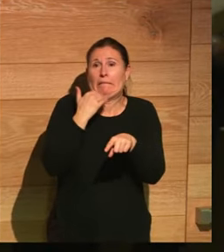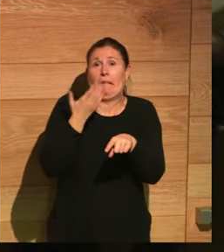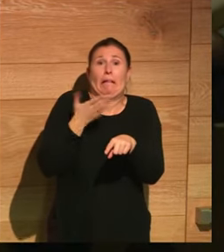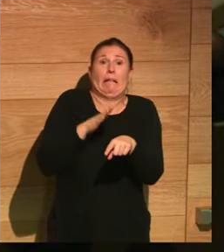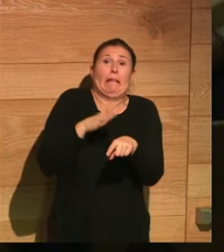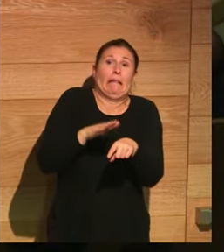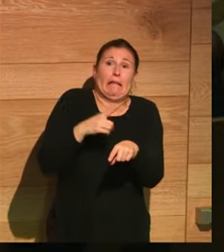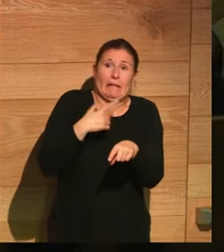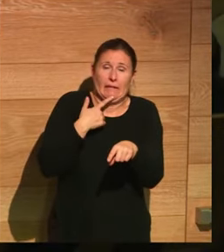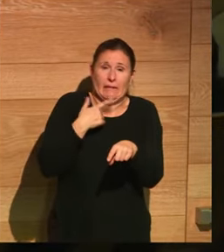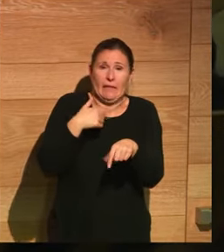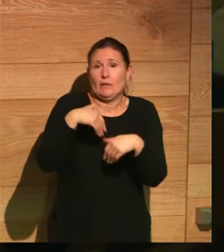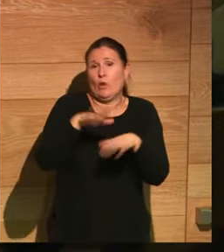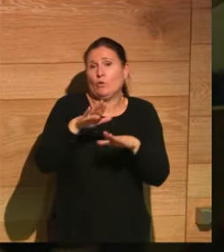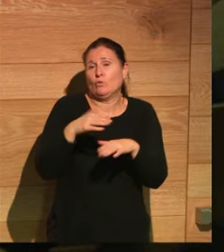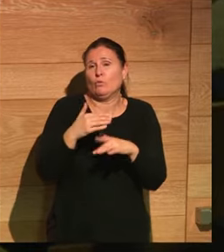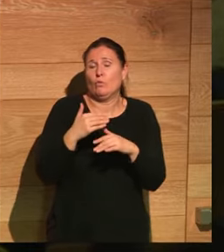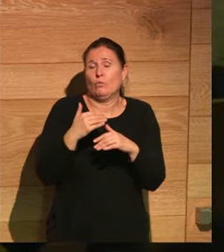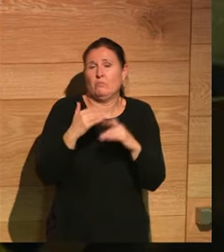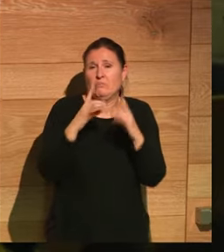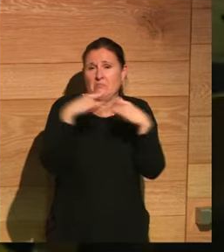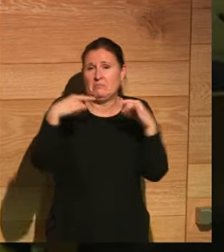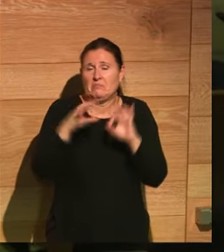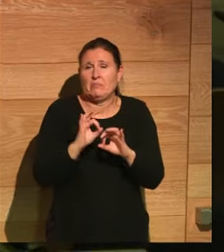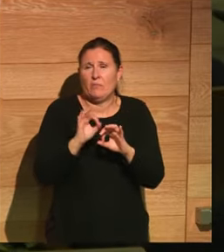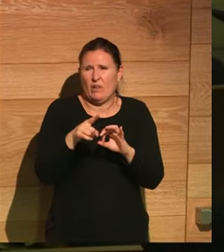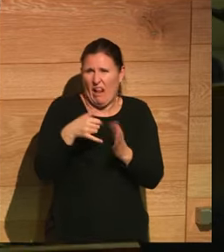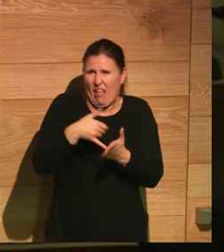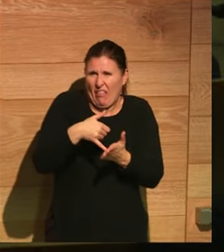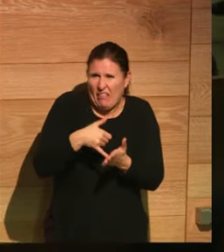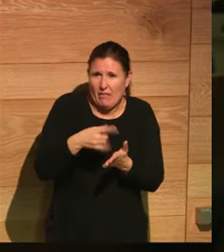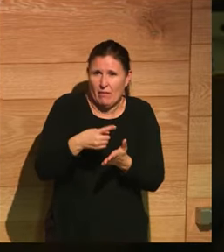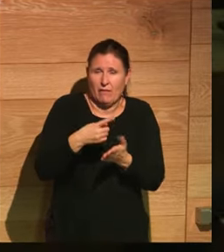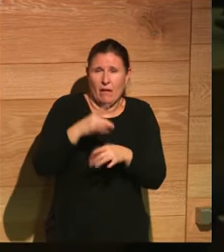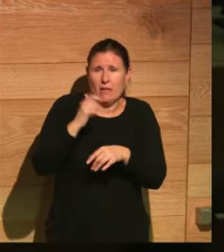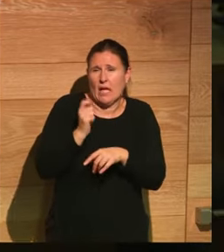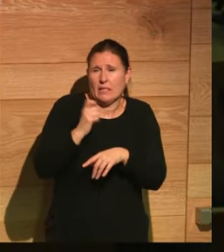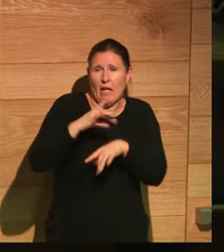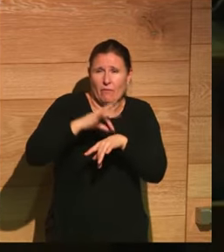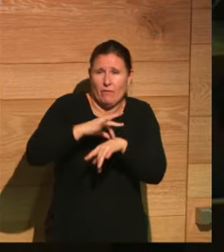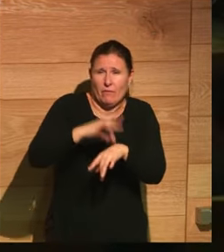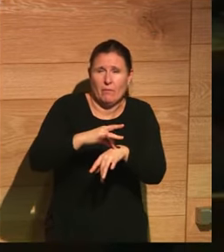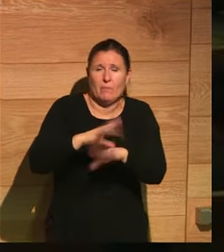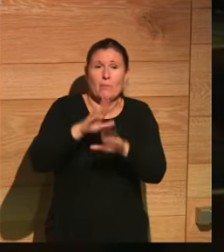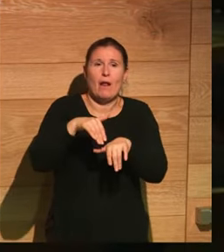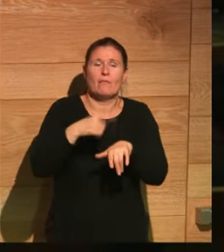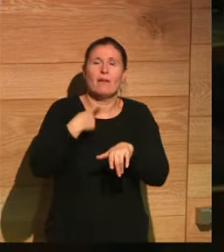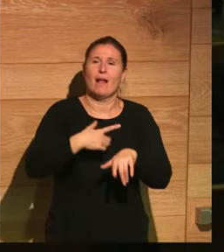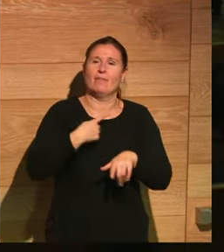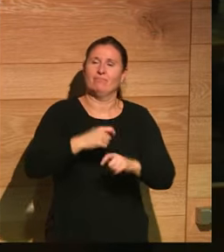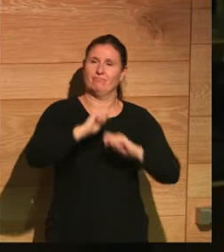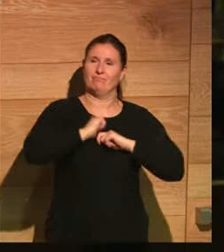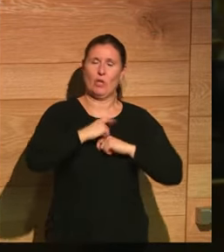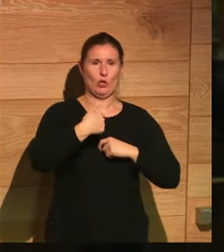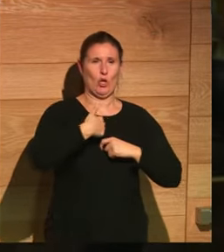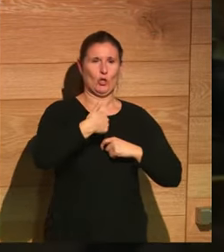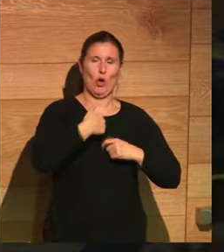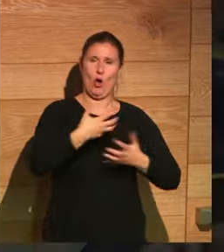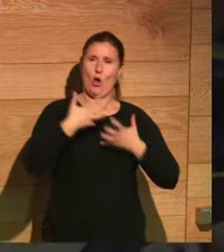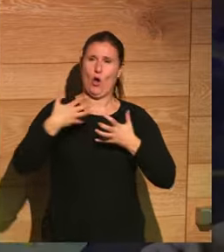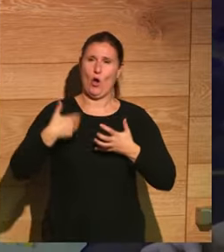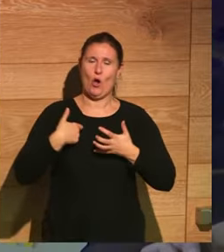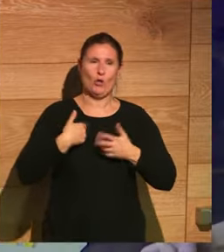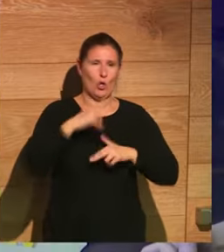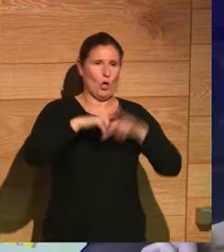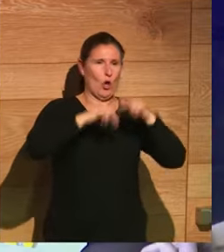litera en su tienda, porque era un chaval debilucho, totalmente enfermizo, pero luego él se atribuye el mérito, construye